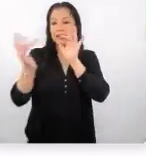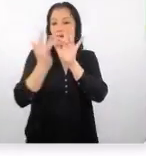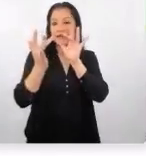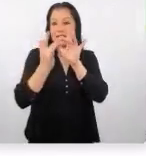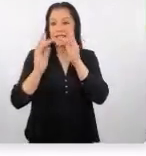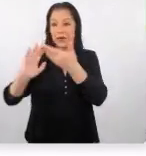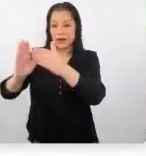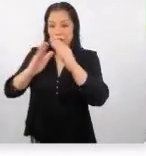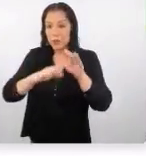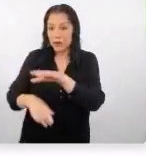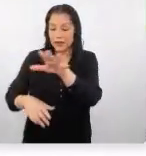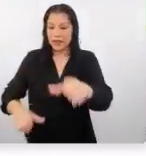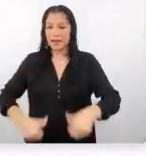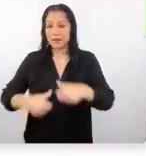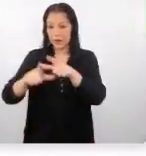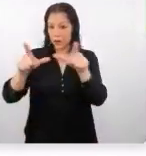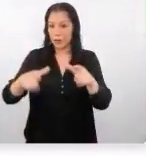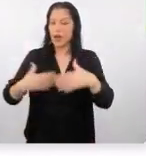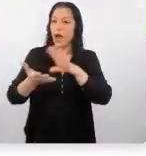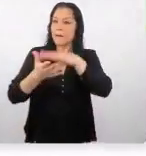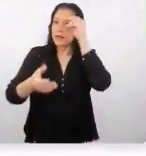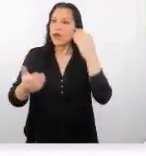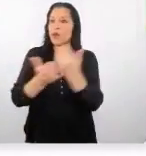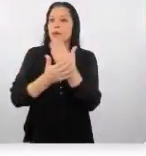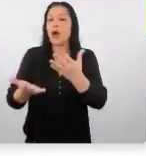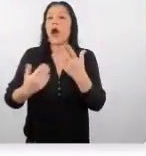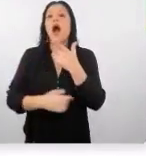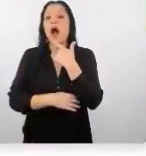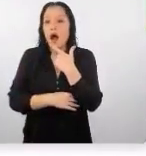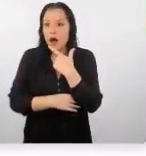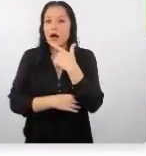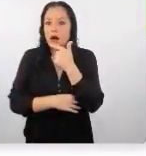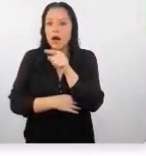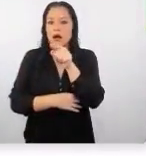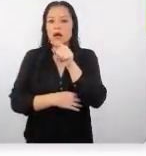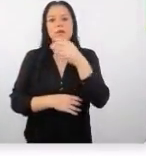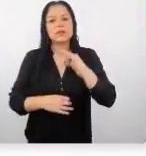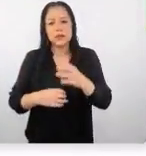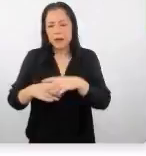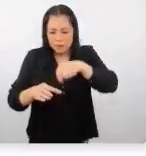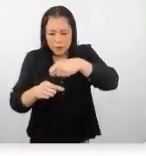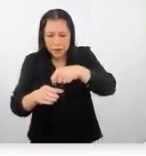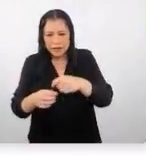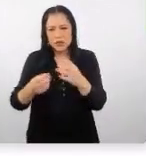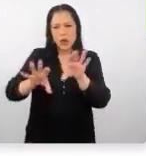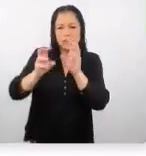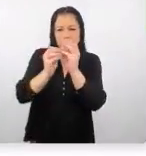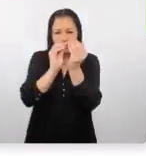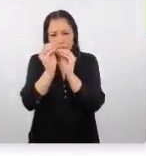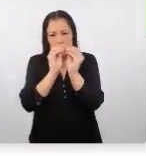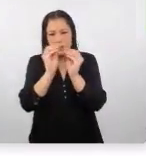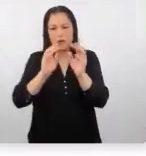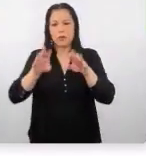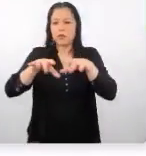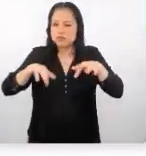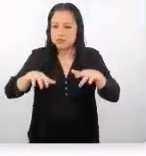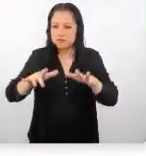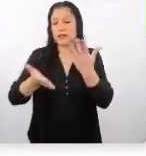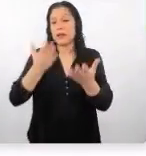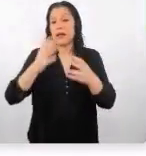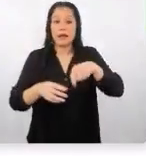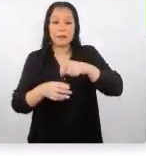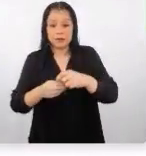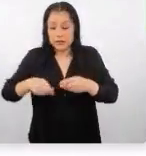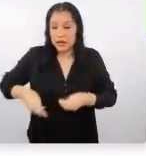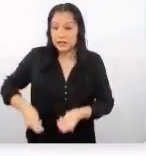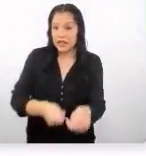que te conecte con el poder aprender nuevas cosas se puede ver cómo son preparaciones se puede ver cómo es la elaboración de repente la preparación de la